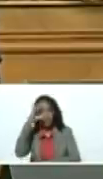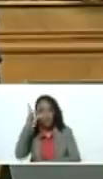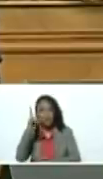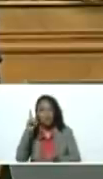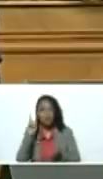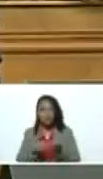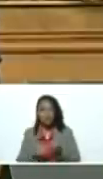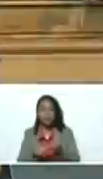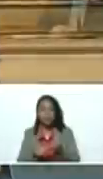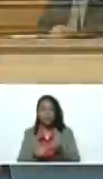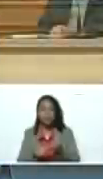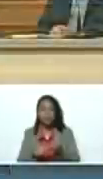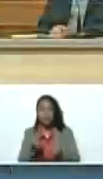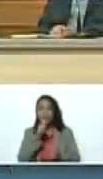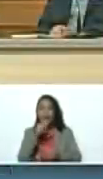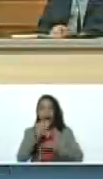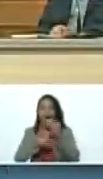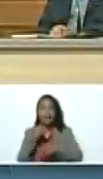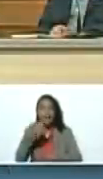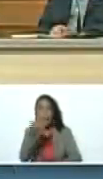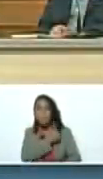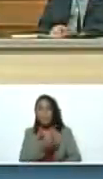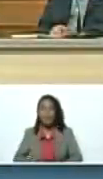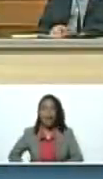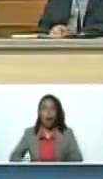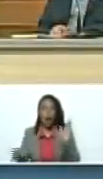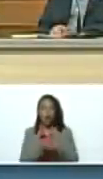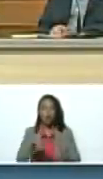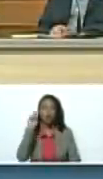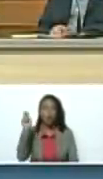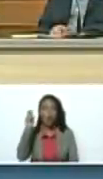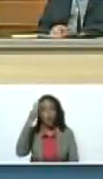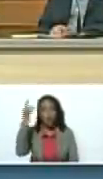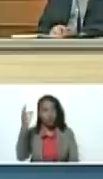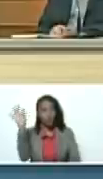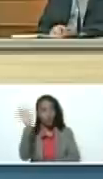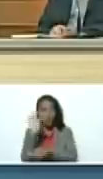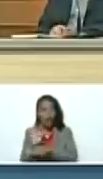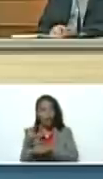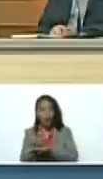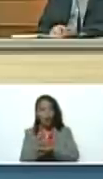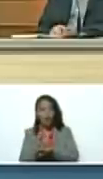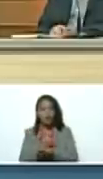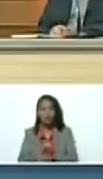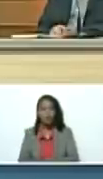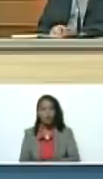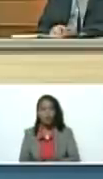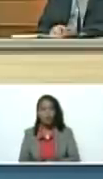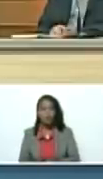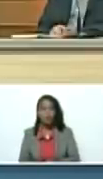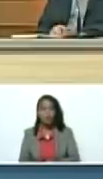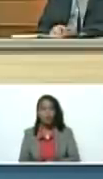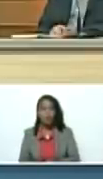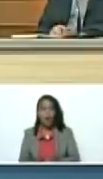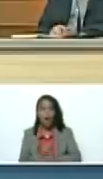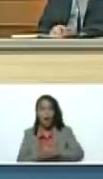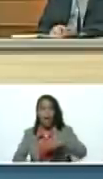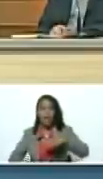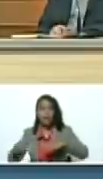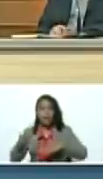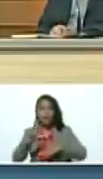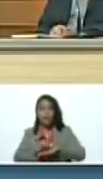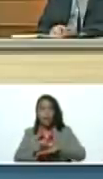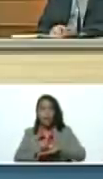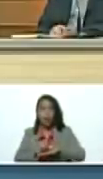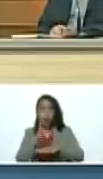rodriguez quien asume la presidencia constitucional del consejo federal de gobierno el licenciado gui